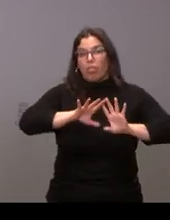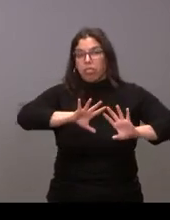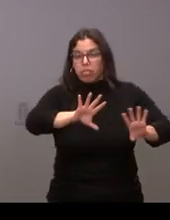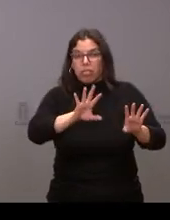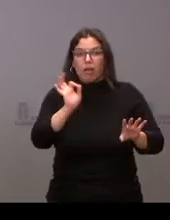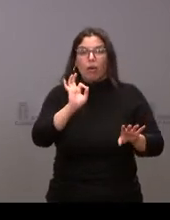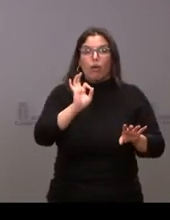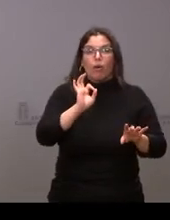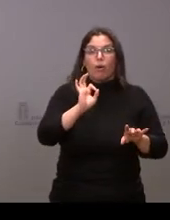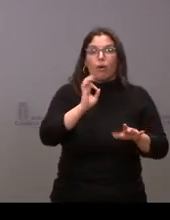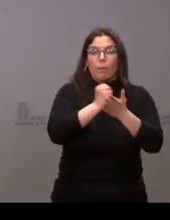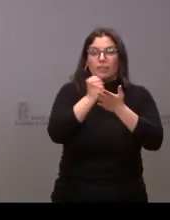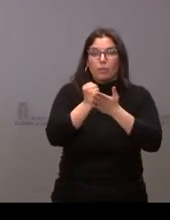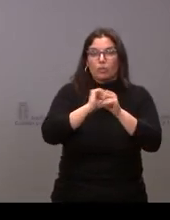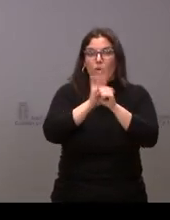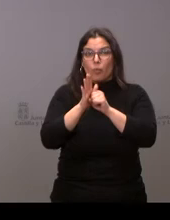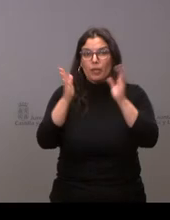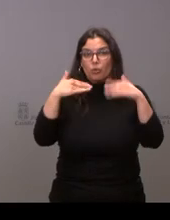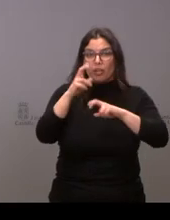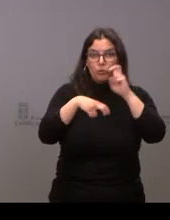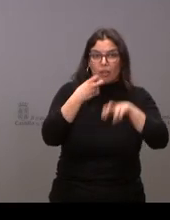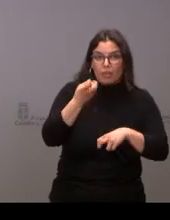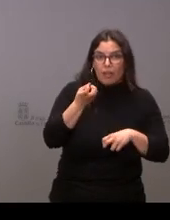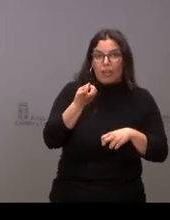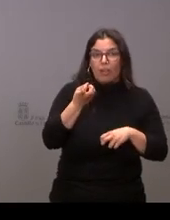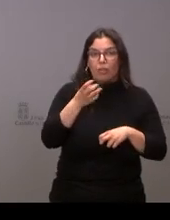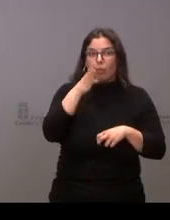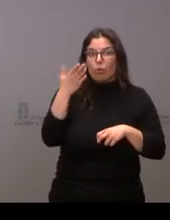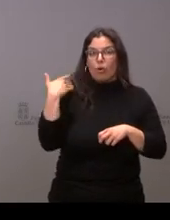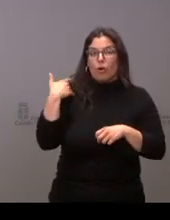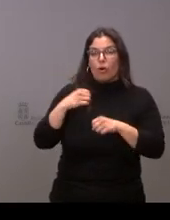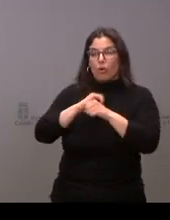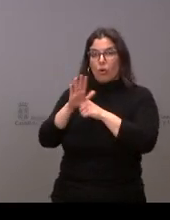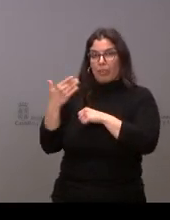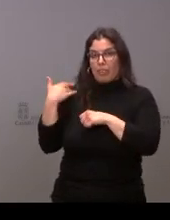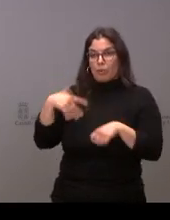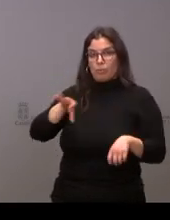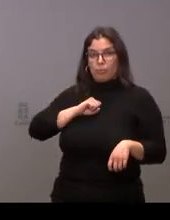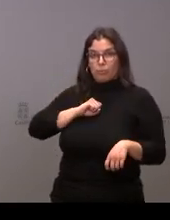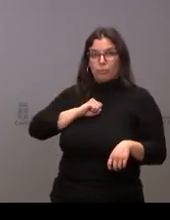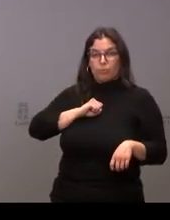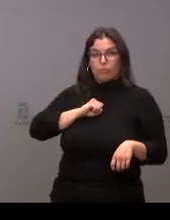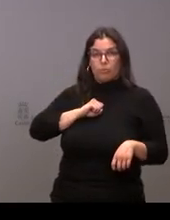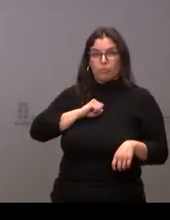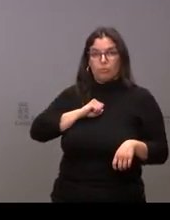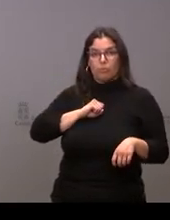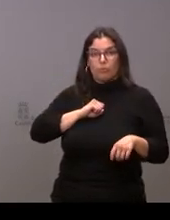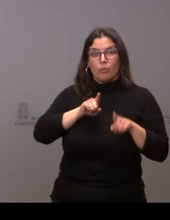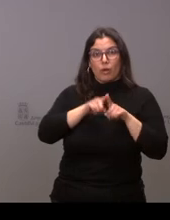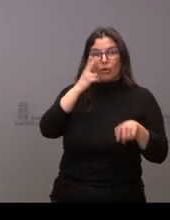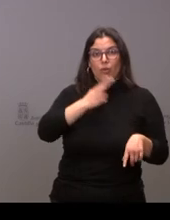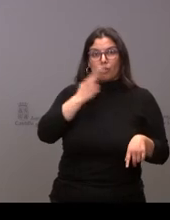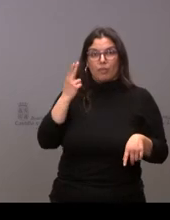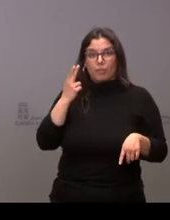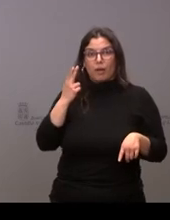tienen el pasaporte COVID actualizado por haber pasado el COVID en la sexta ola y que no se les hizo una confirmación de